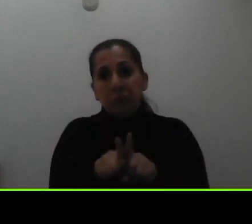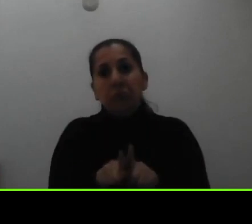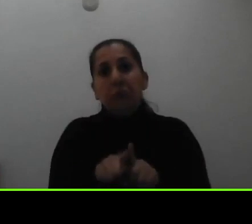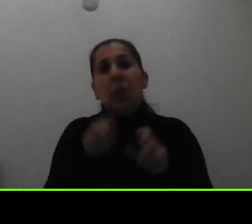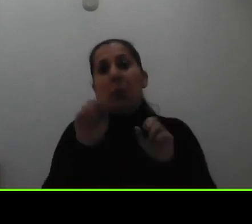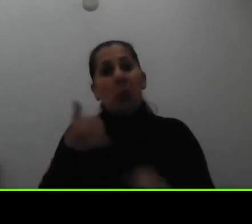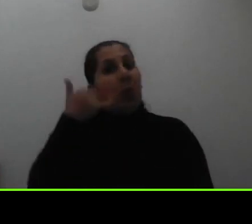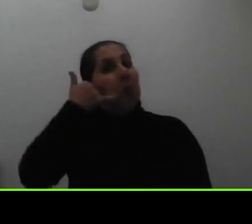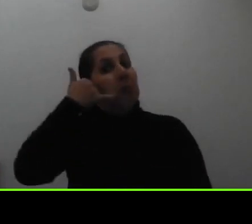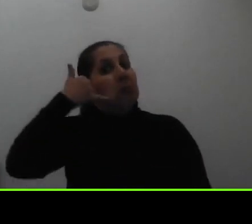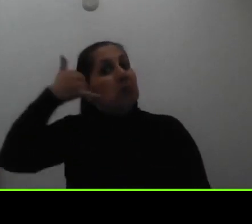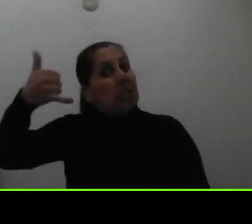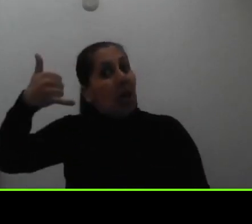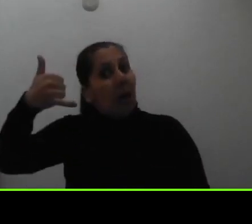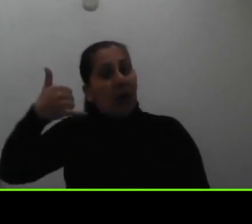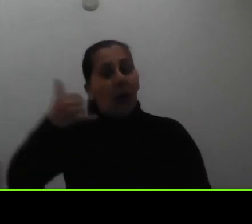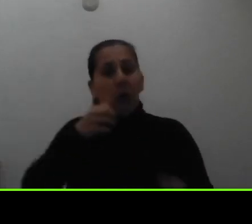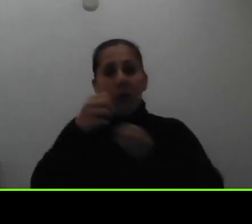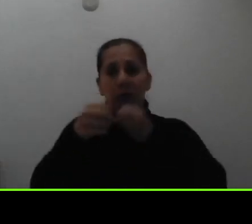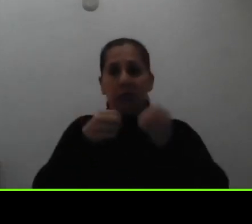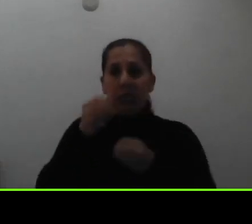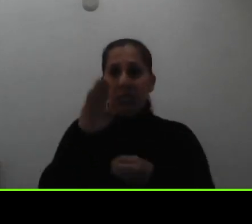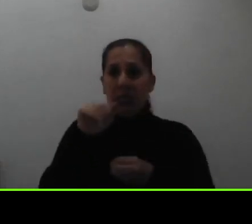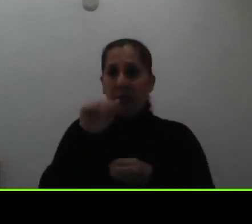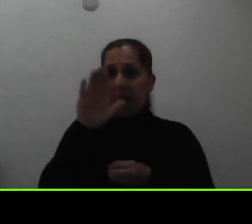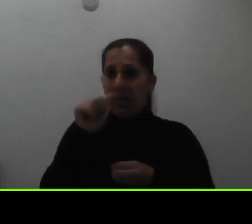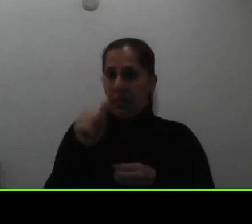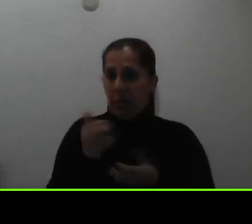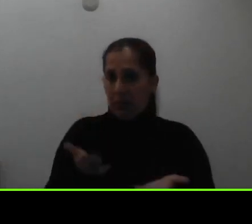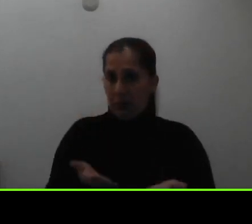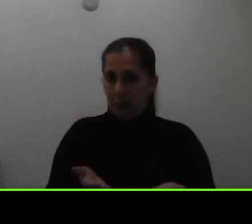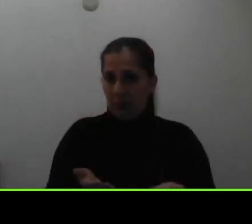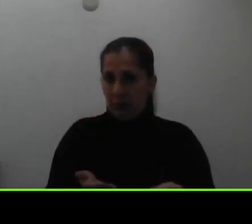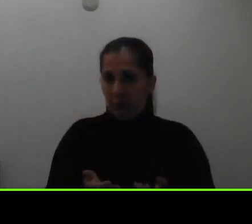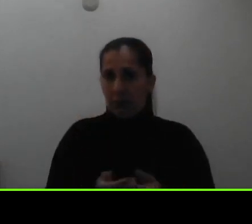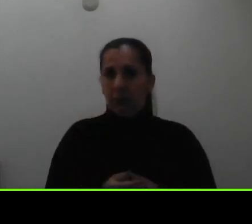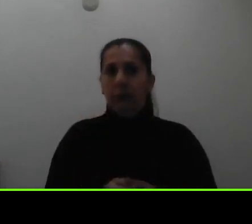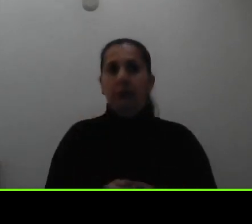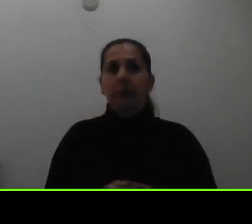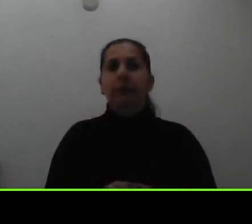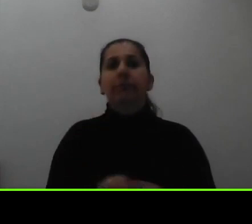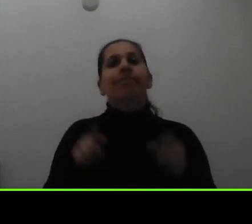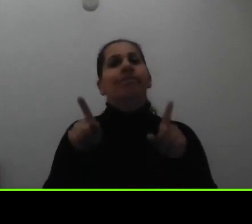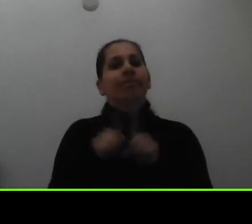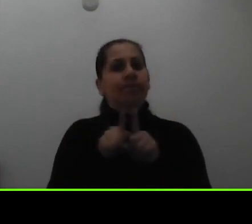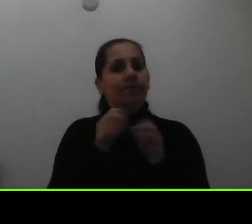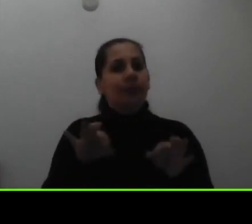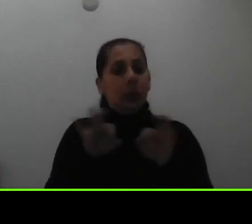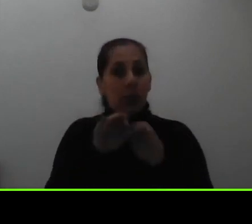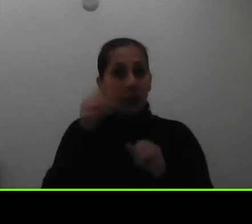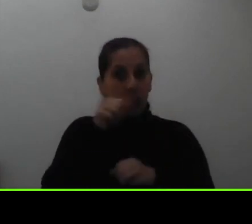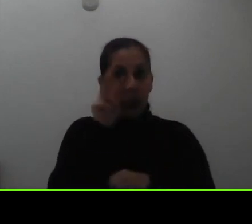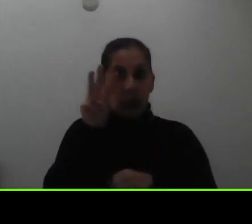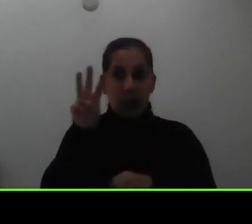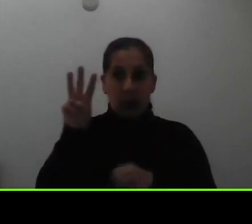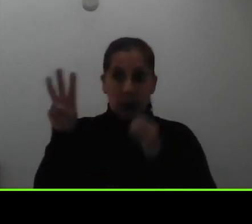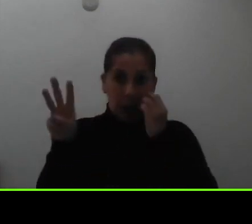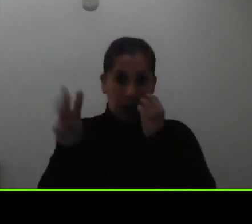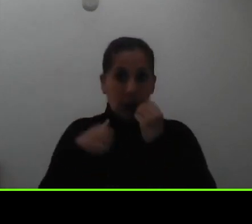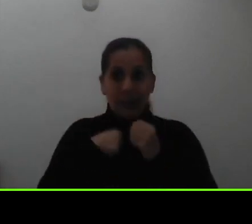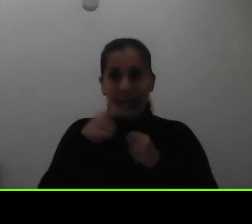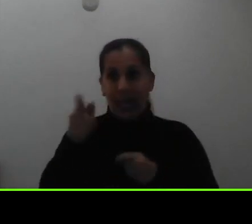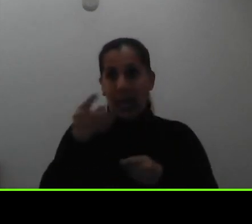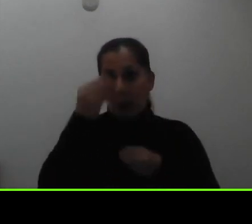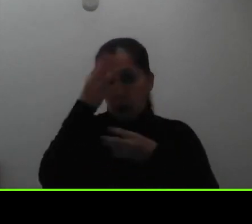llamar al teléfono a la oficina de becas que también es importante en la página web están los datos de cada